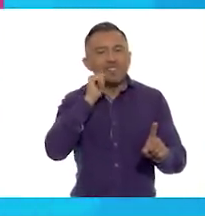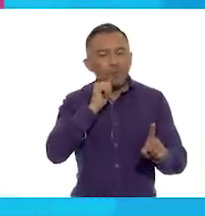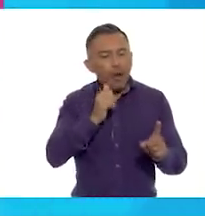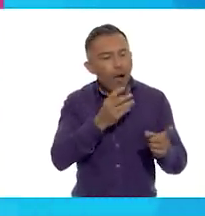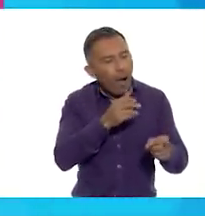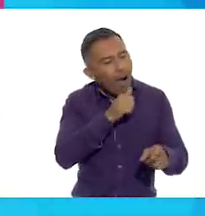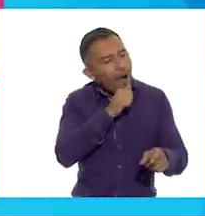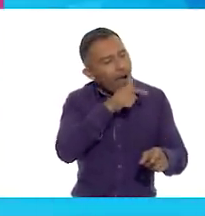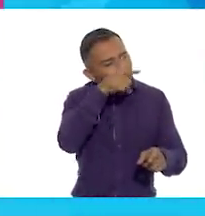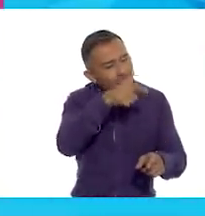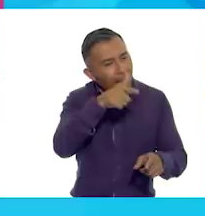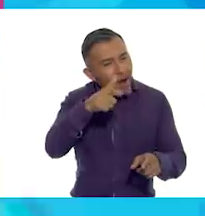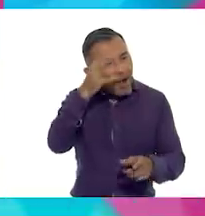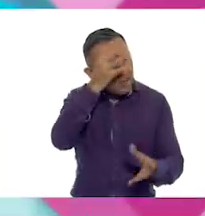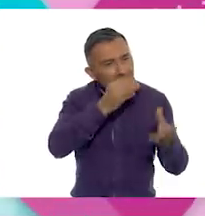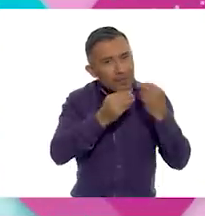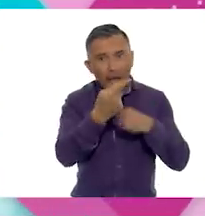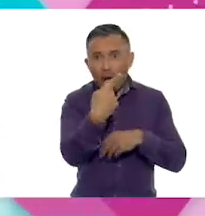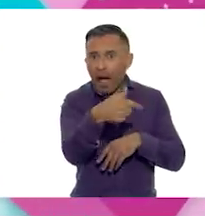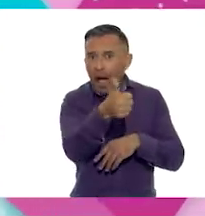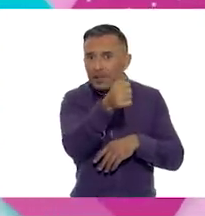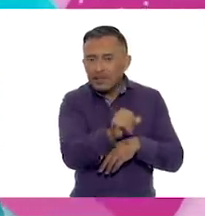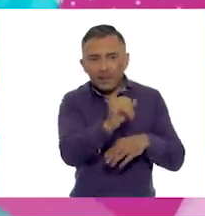valora a cada uno como es!